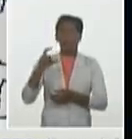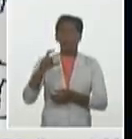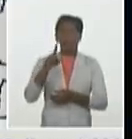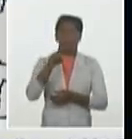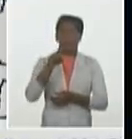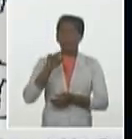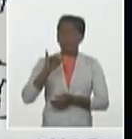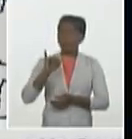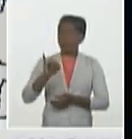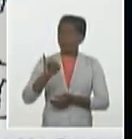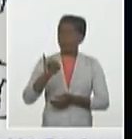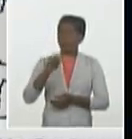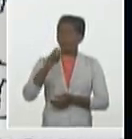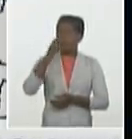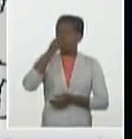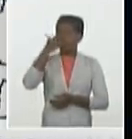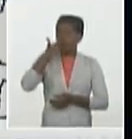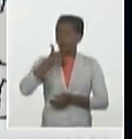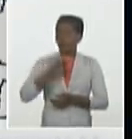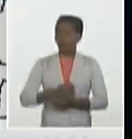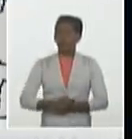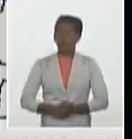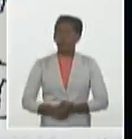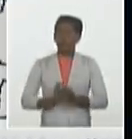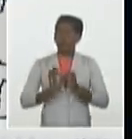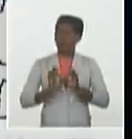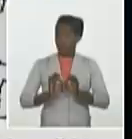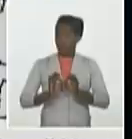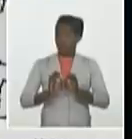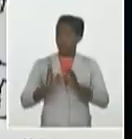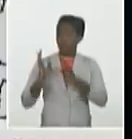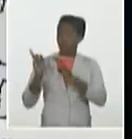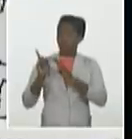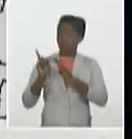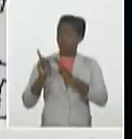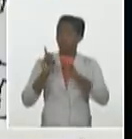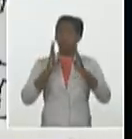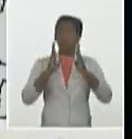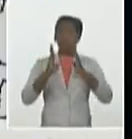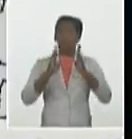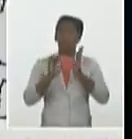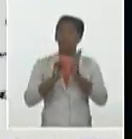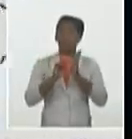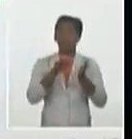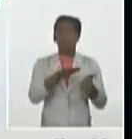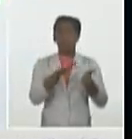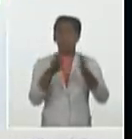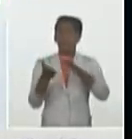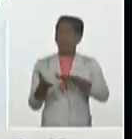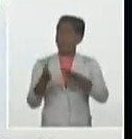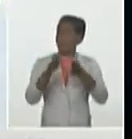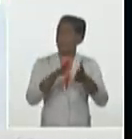en Ciego de Ávila. Como ven el centro un poco más estable. Y en el oriente